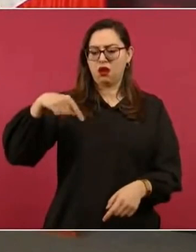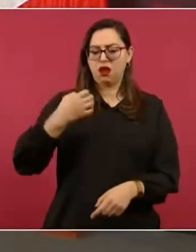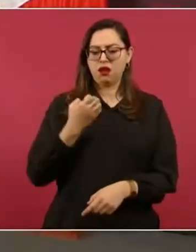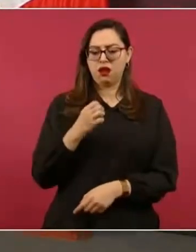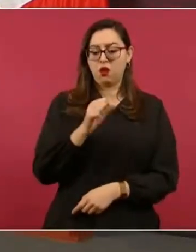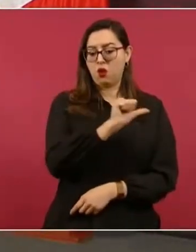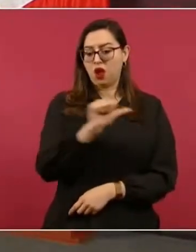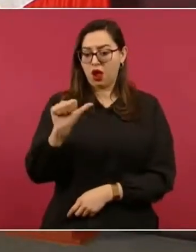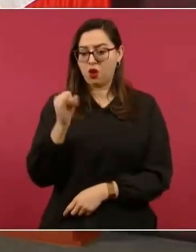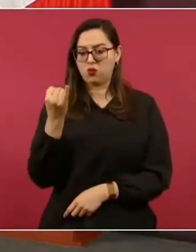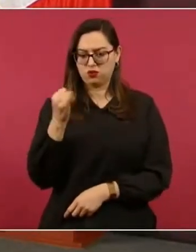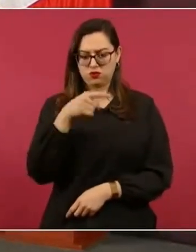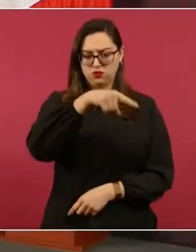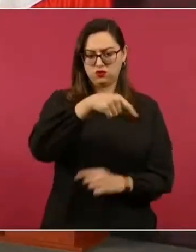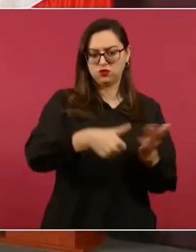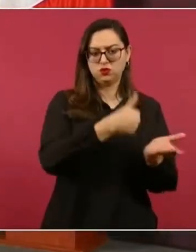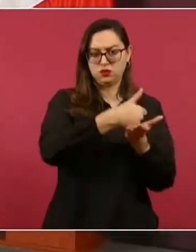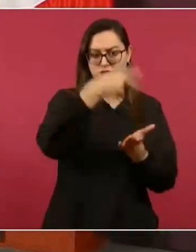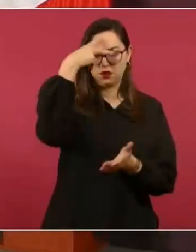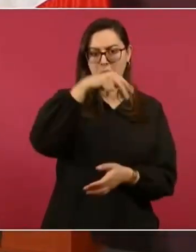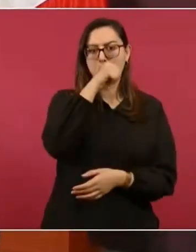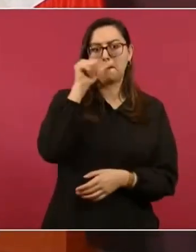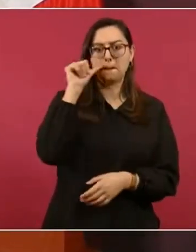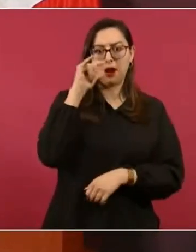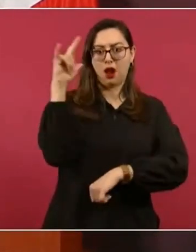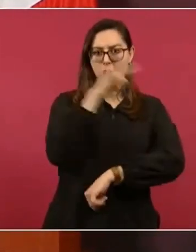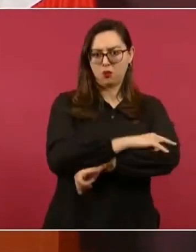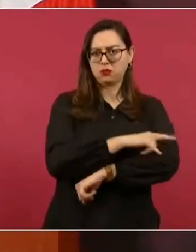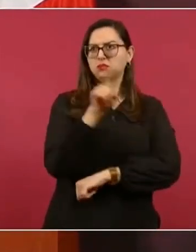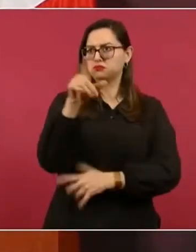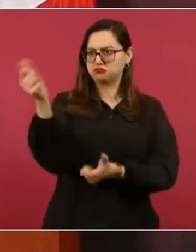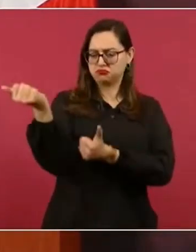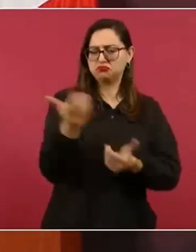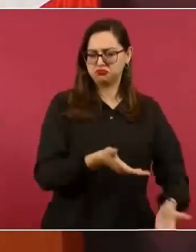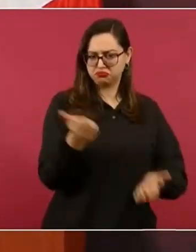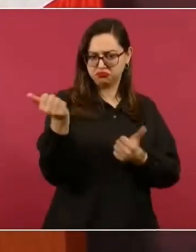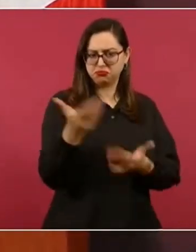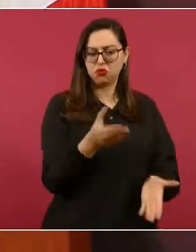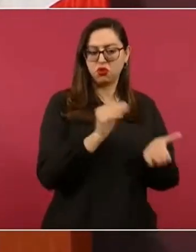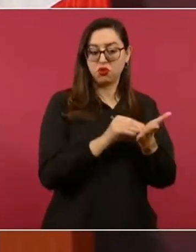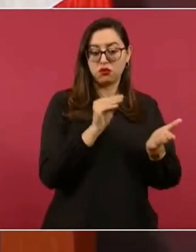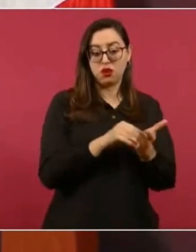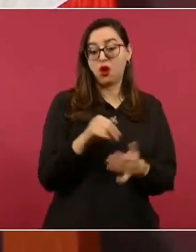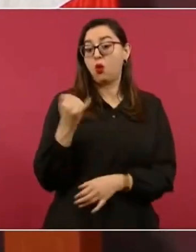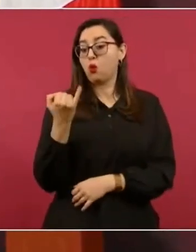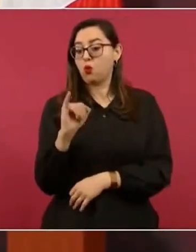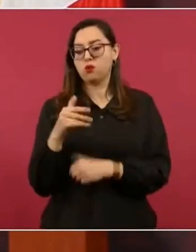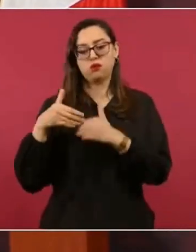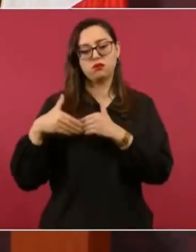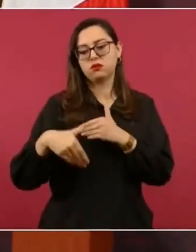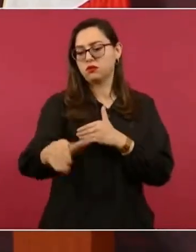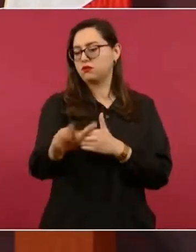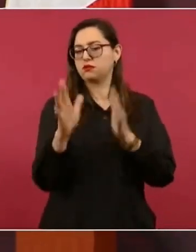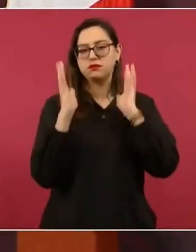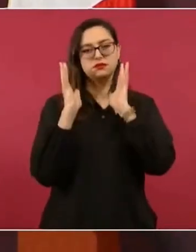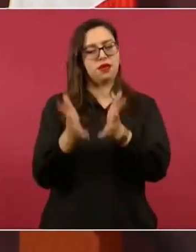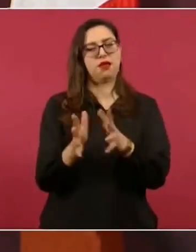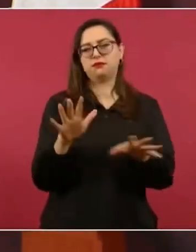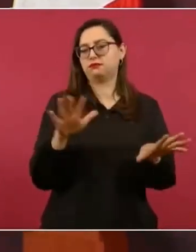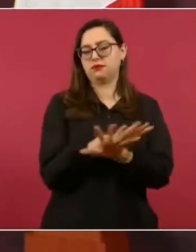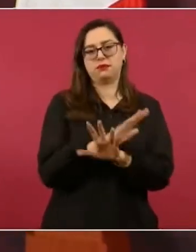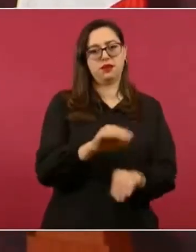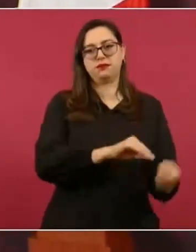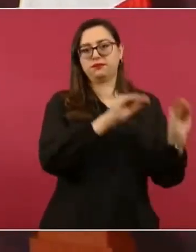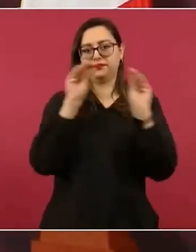tuvimos se propuso eso, yo lo acepté, porque yo quería firmarlo cuando